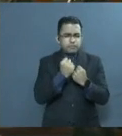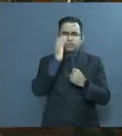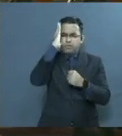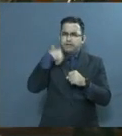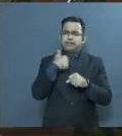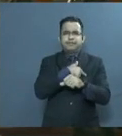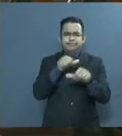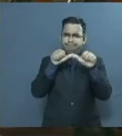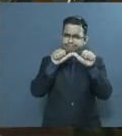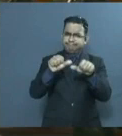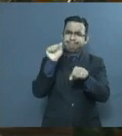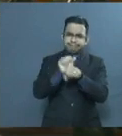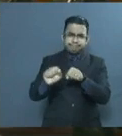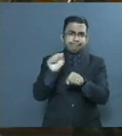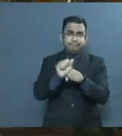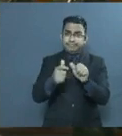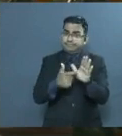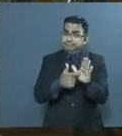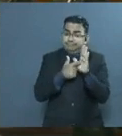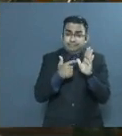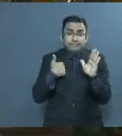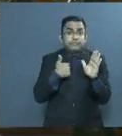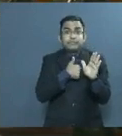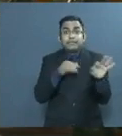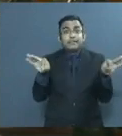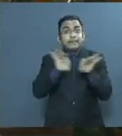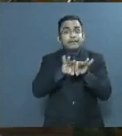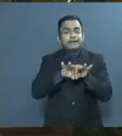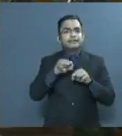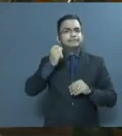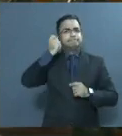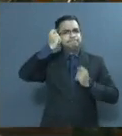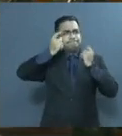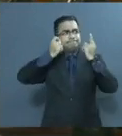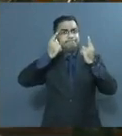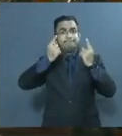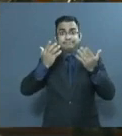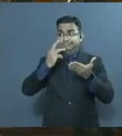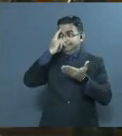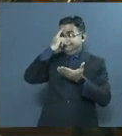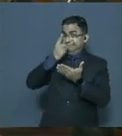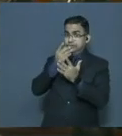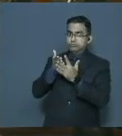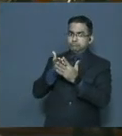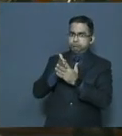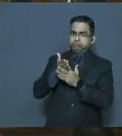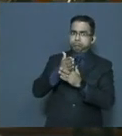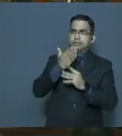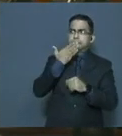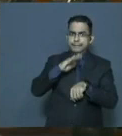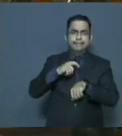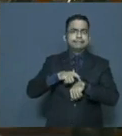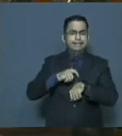Es una exigencia ética y de conciencia para con la situación que atraviesa nuestro país.